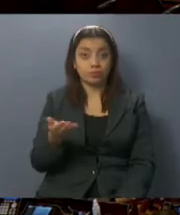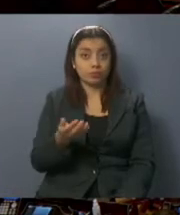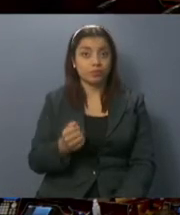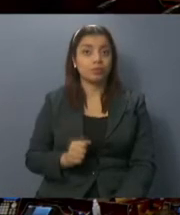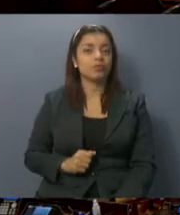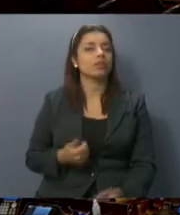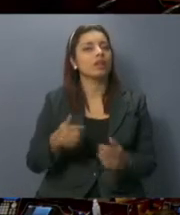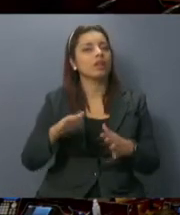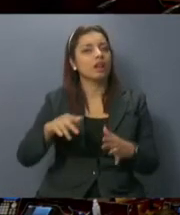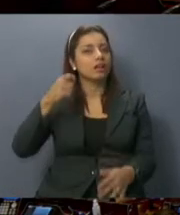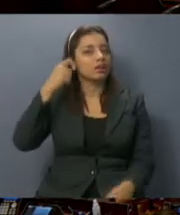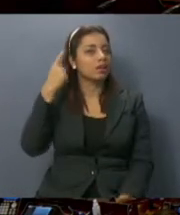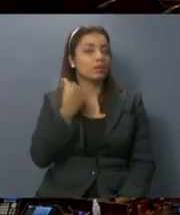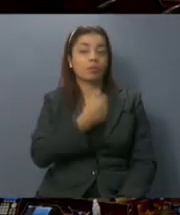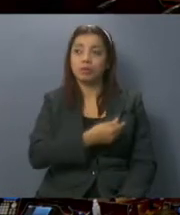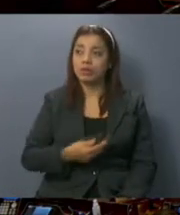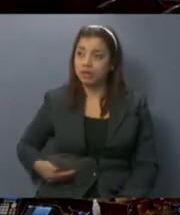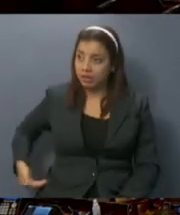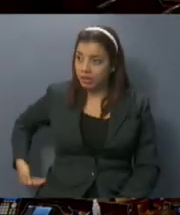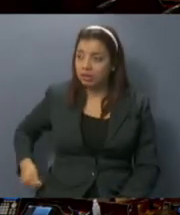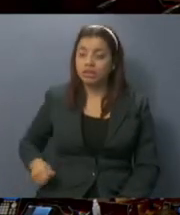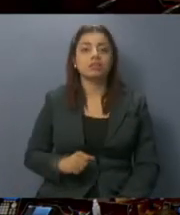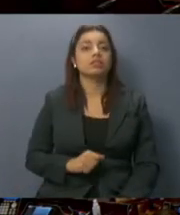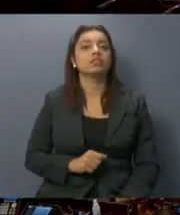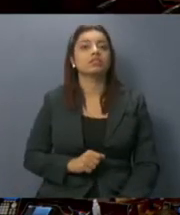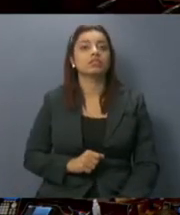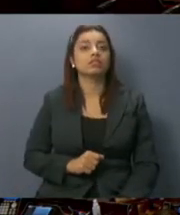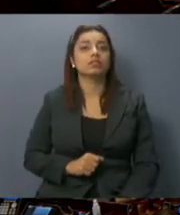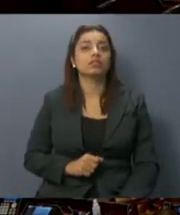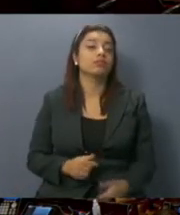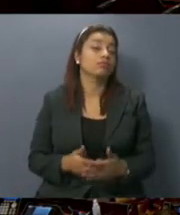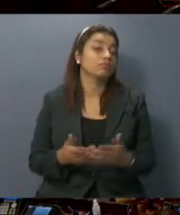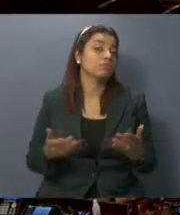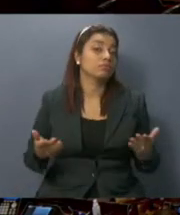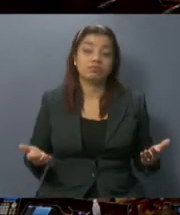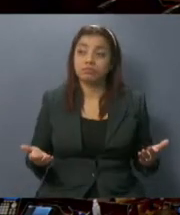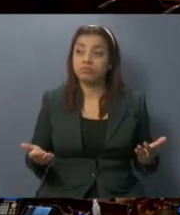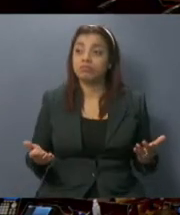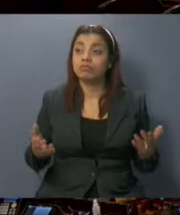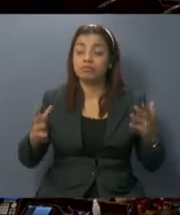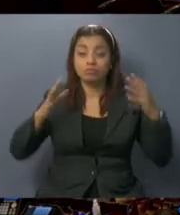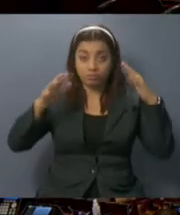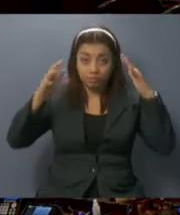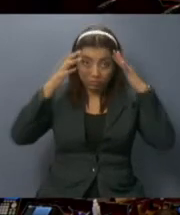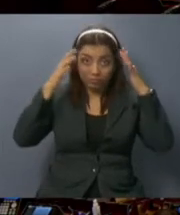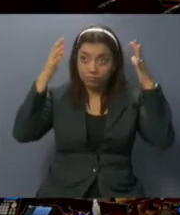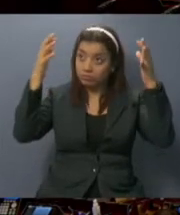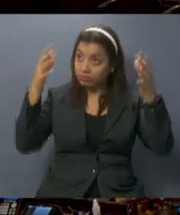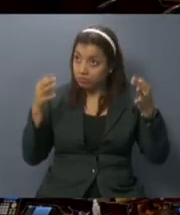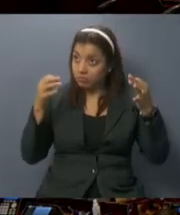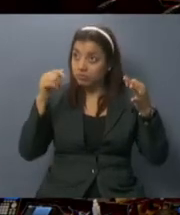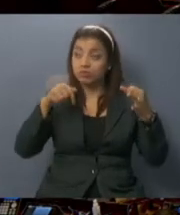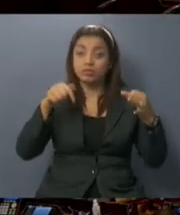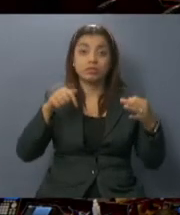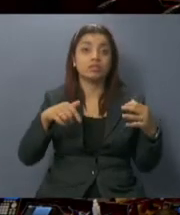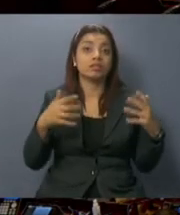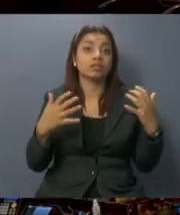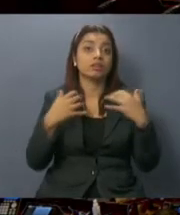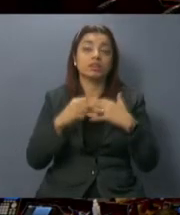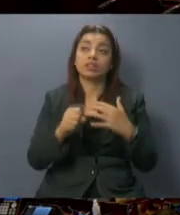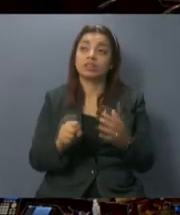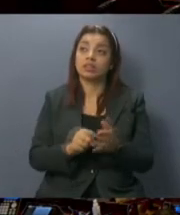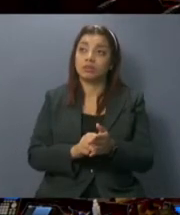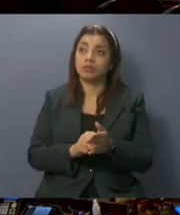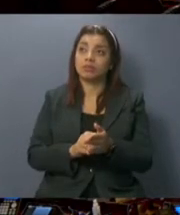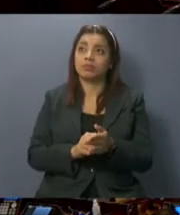Gracias, señor presidente. En vista de la decisión que se acaba de tomar aquí en el Pleno,